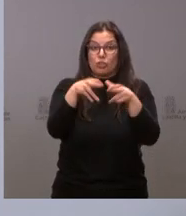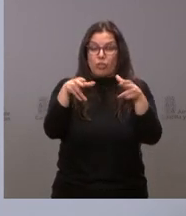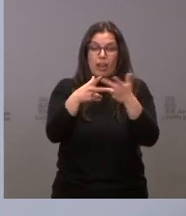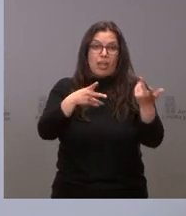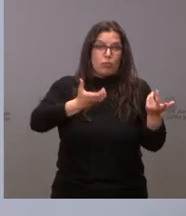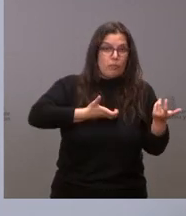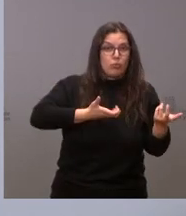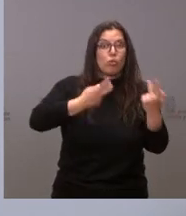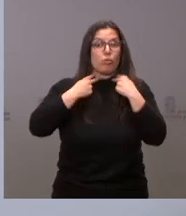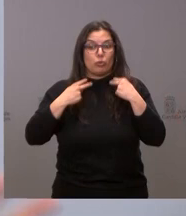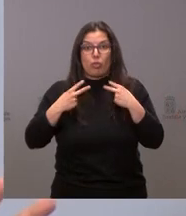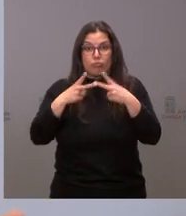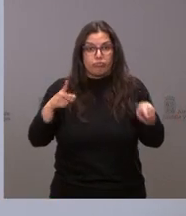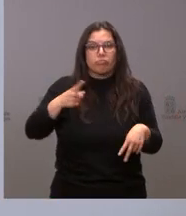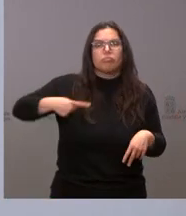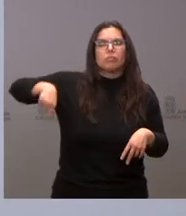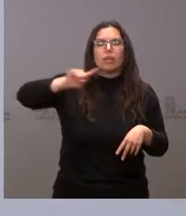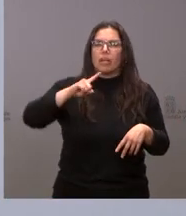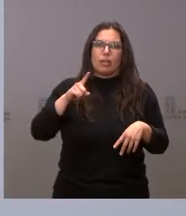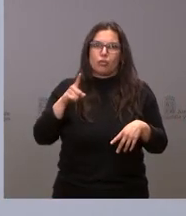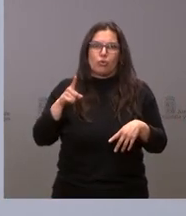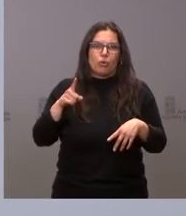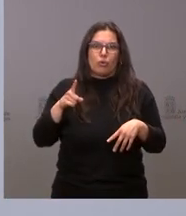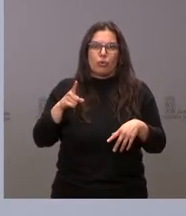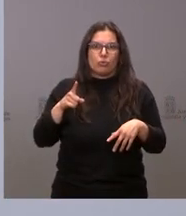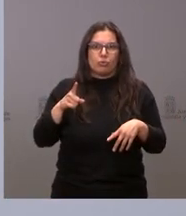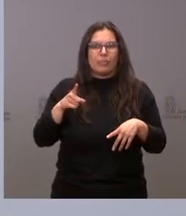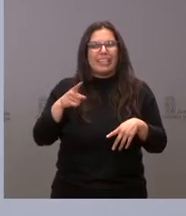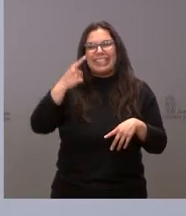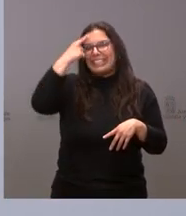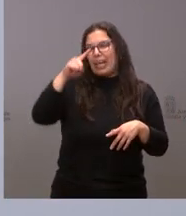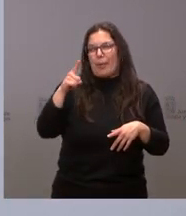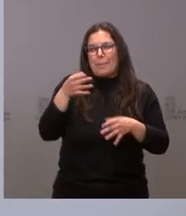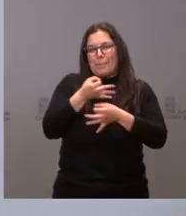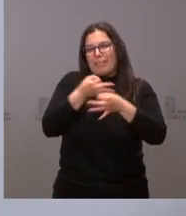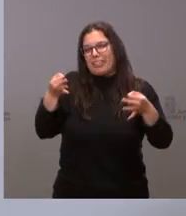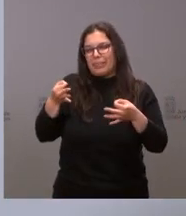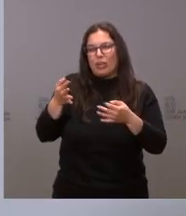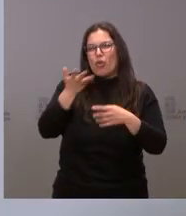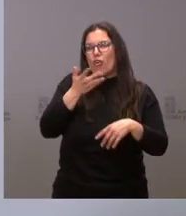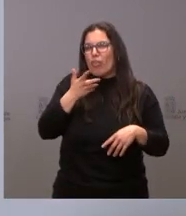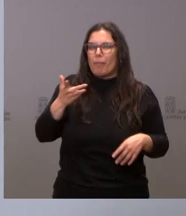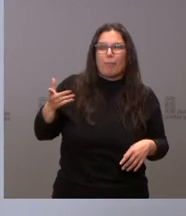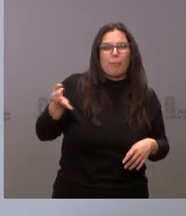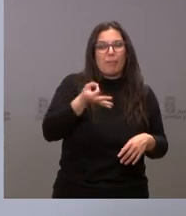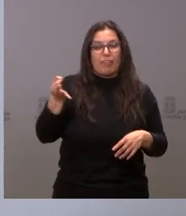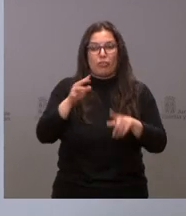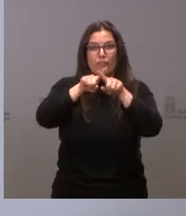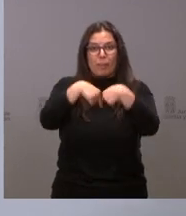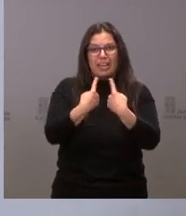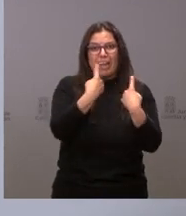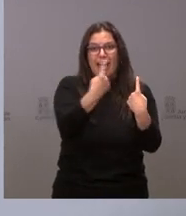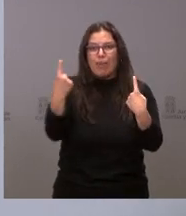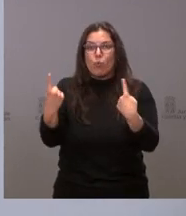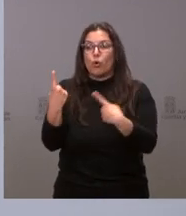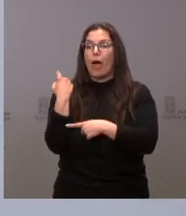locales tienen una perfecta radiografía de cada una de las personas y de las familias y cuál es